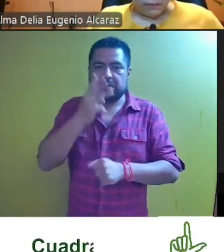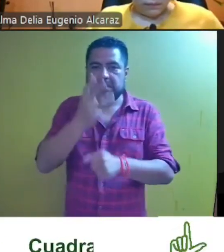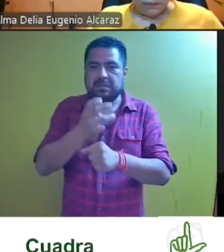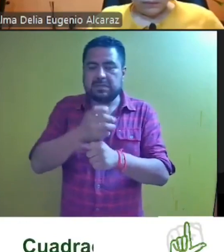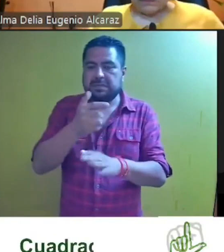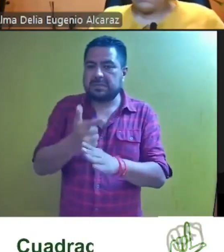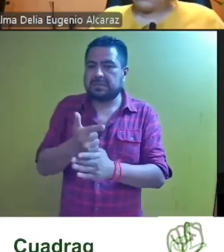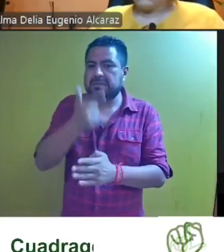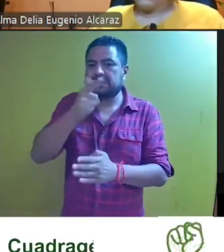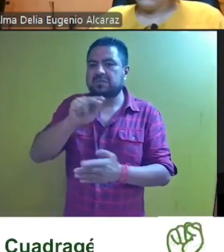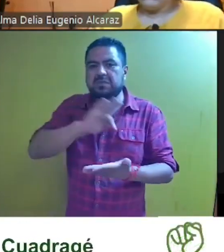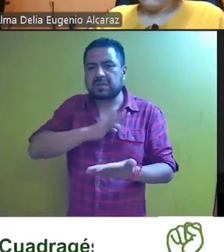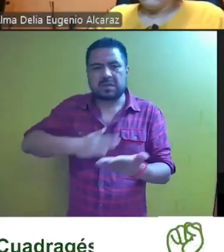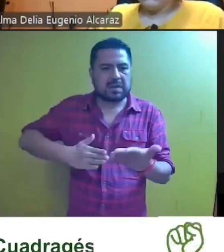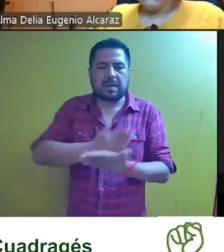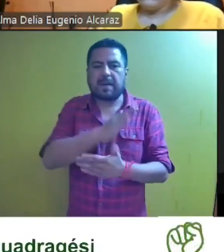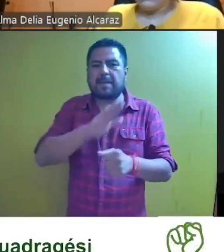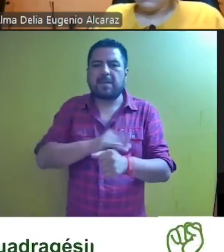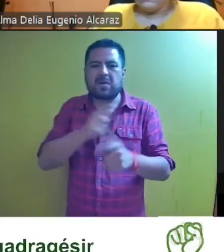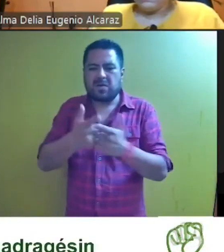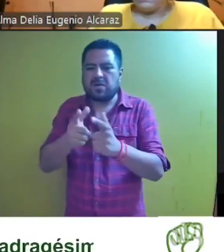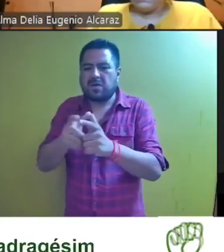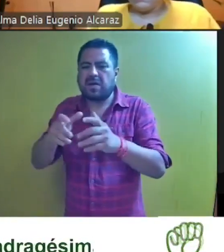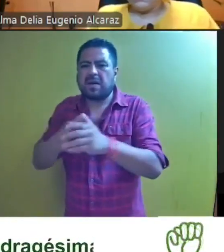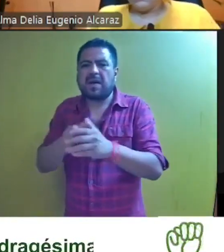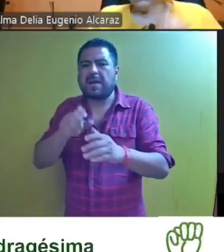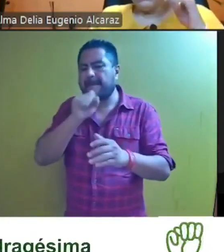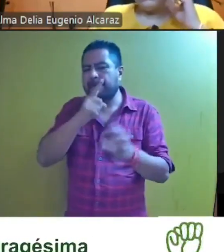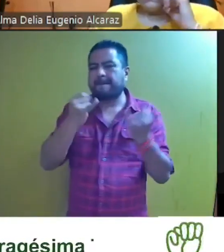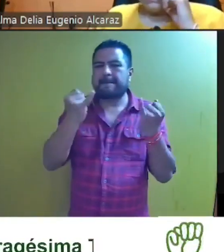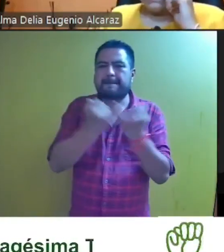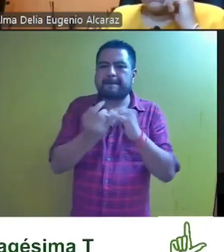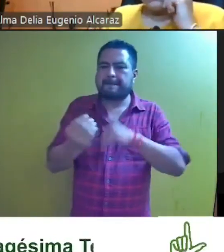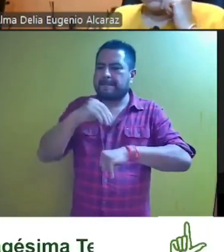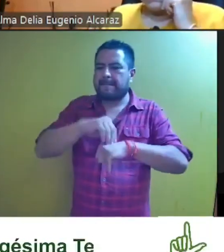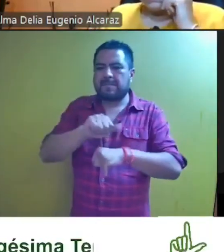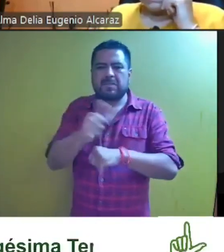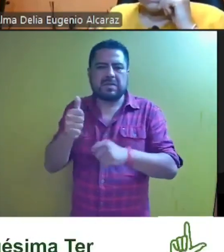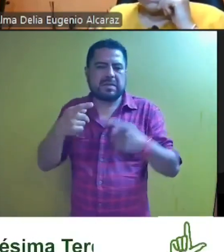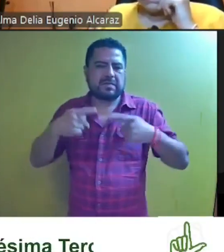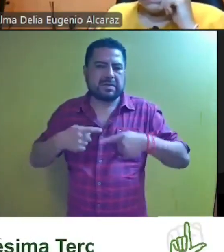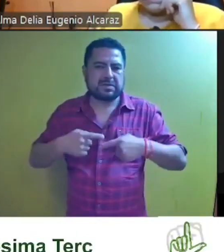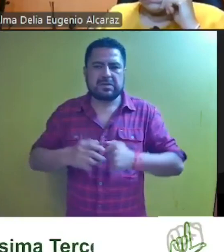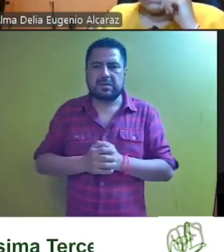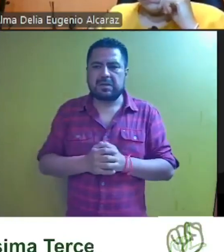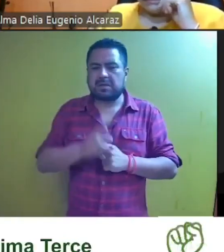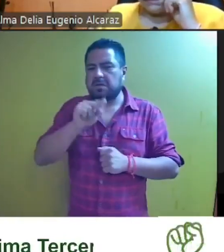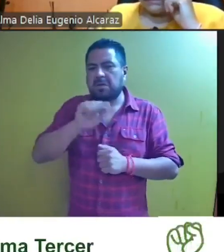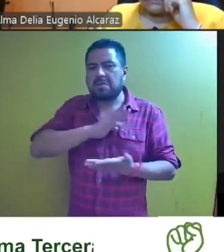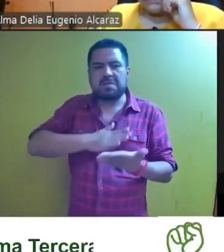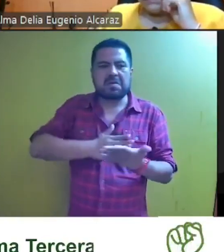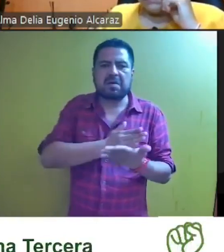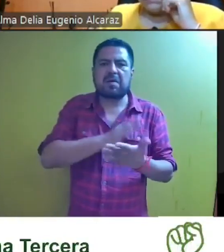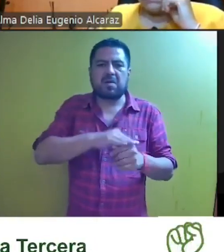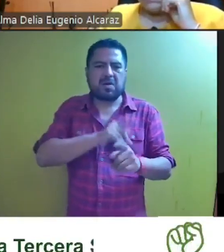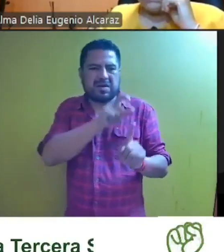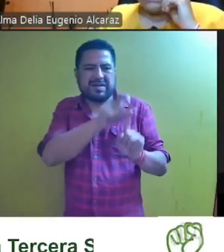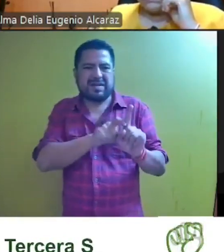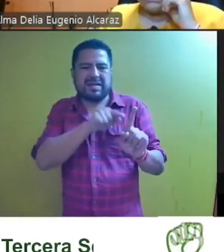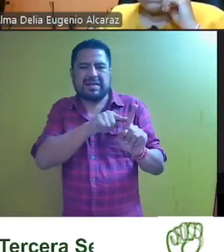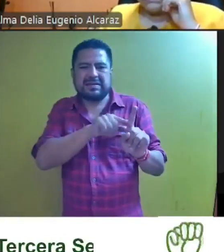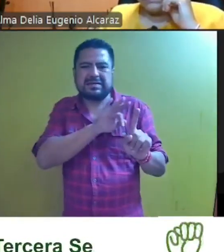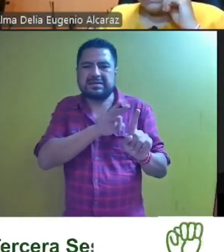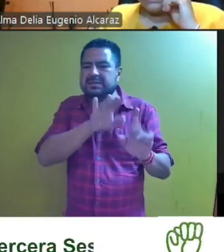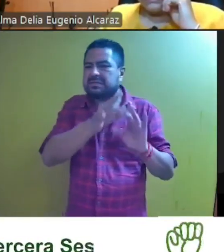agravio es inoperante infundado por una parte así como fundado pero inoperante por la otra inoperante porque la actora de manera genérica y